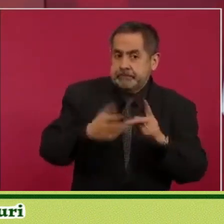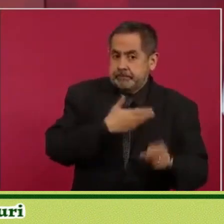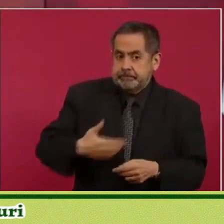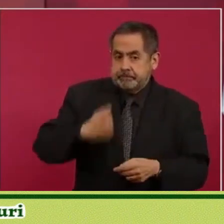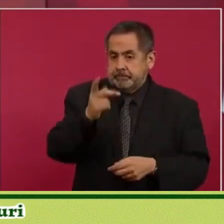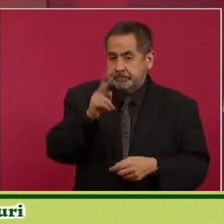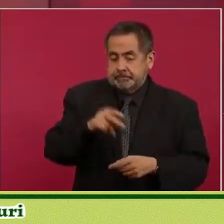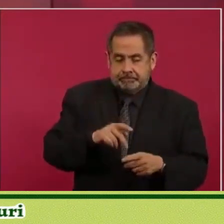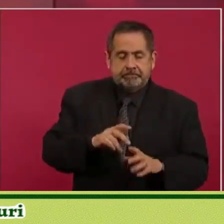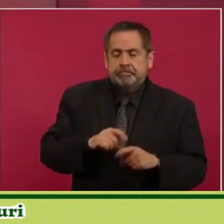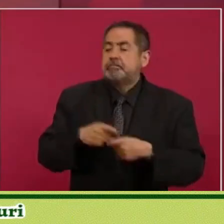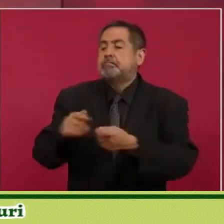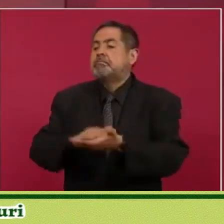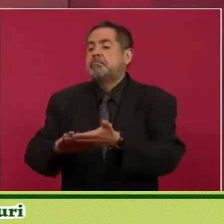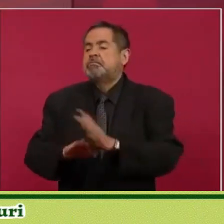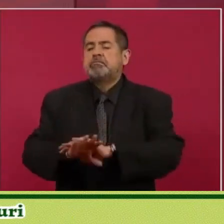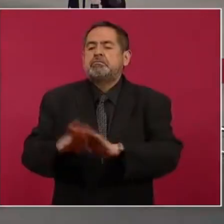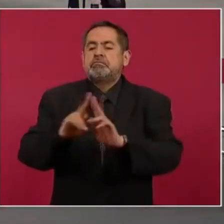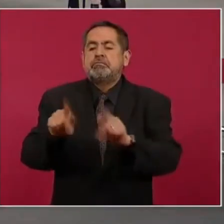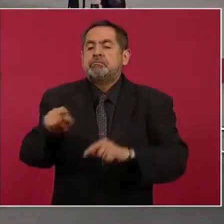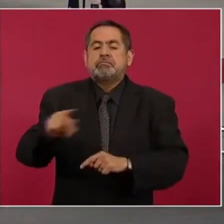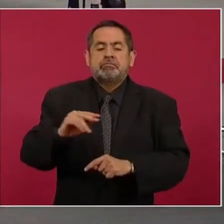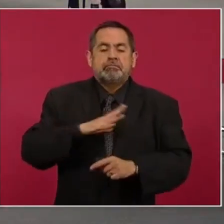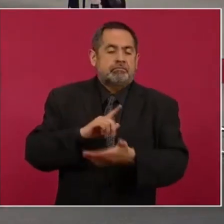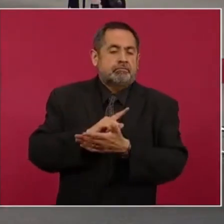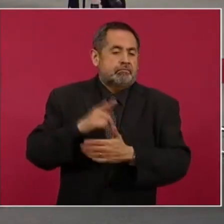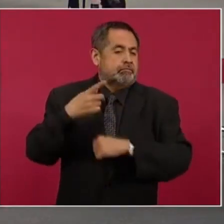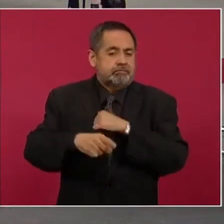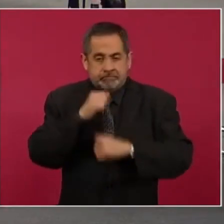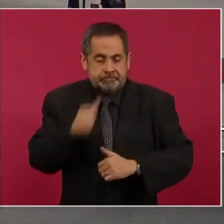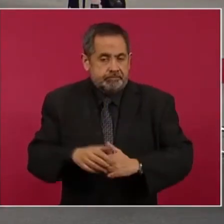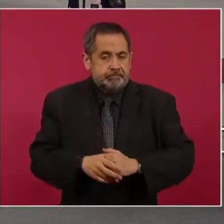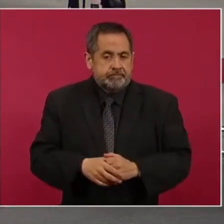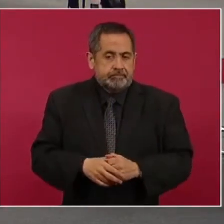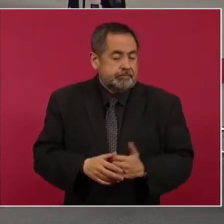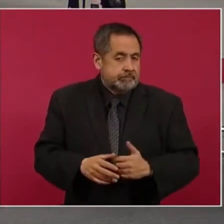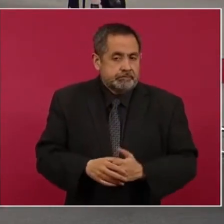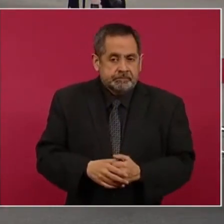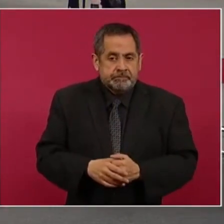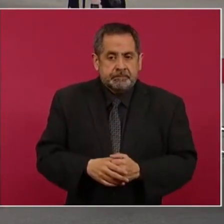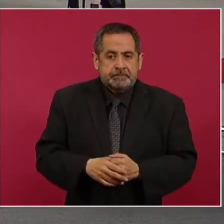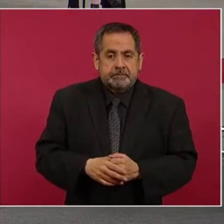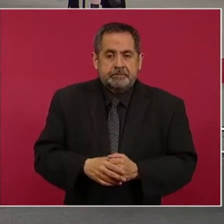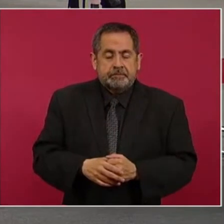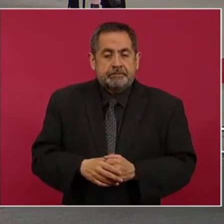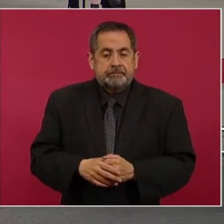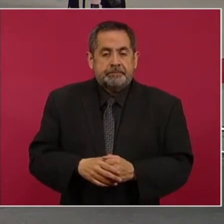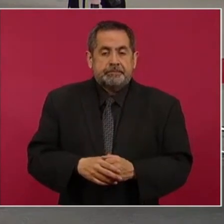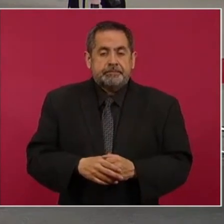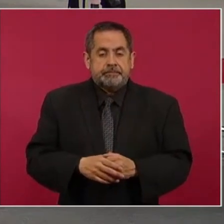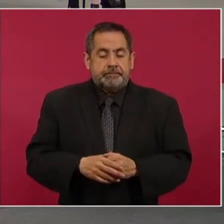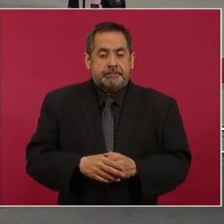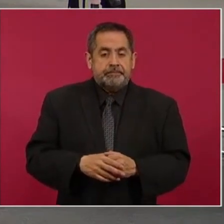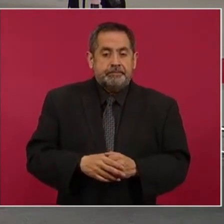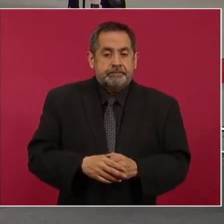le entregan su oficio de